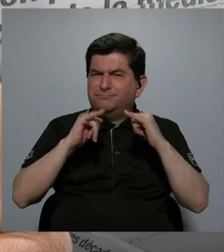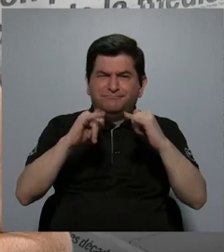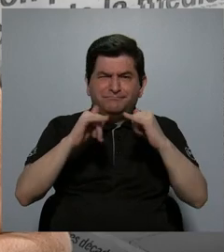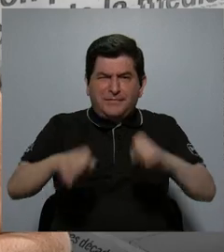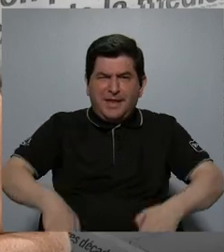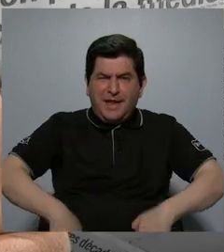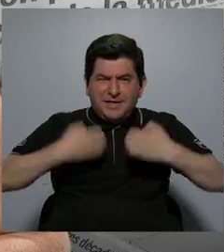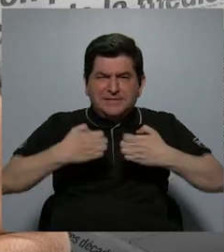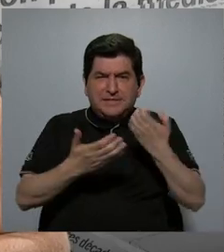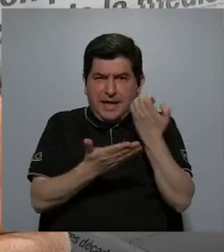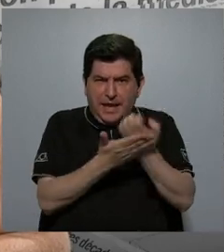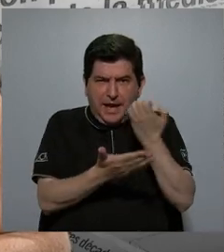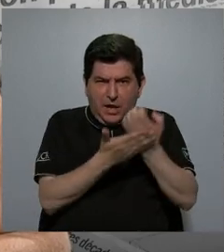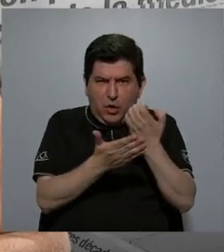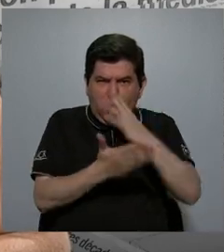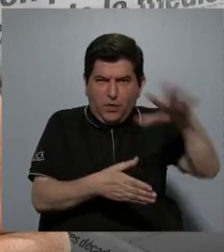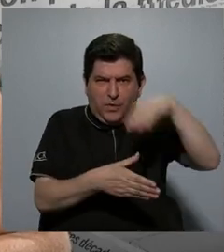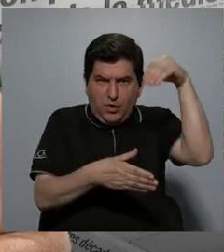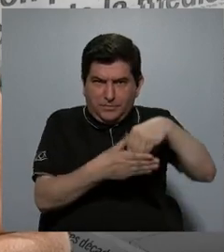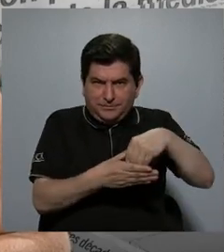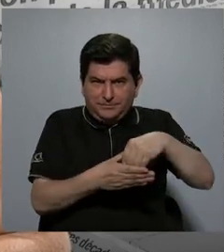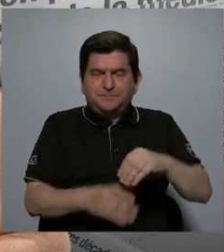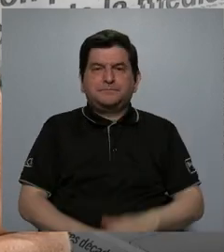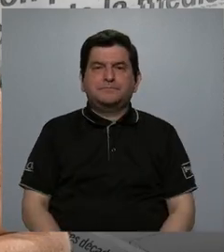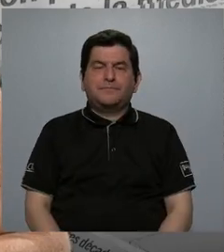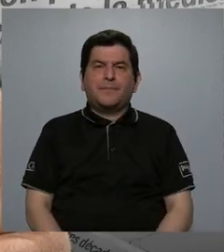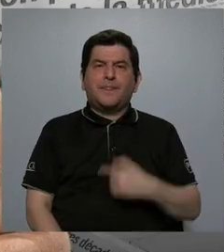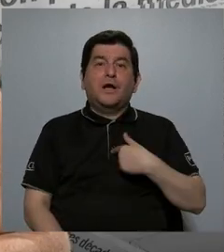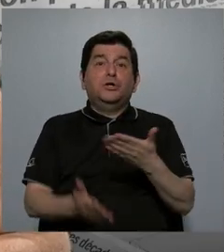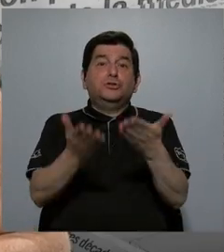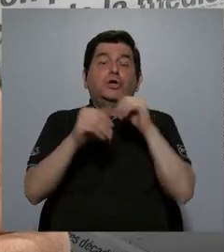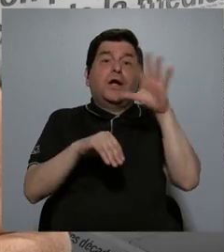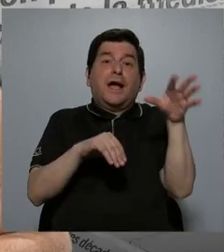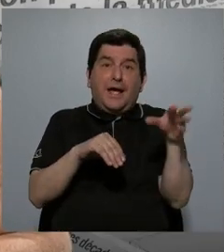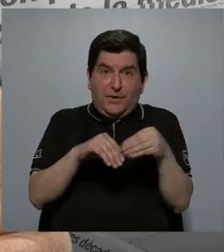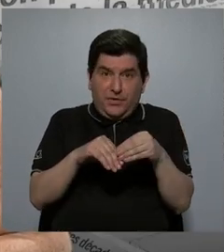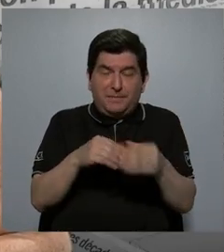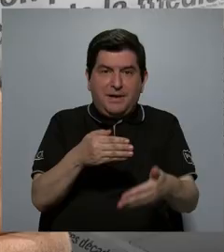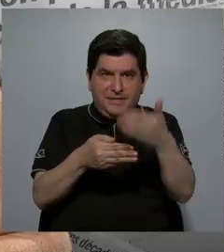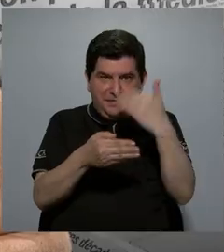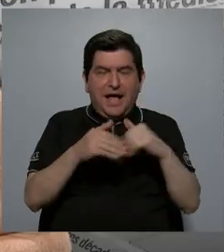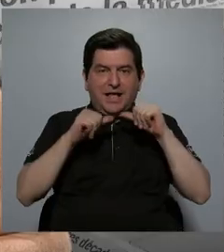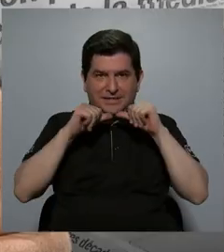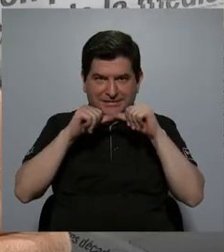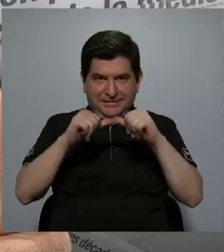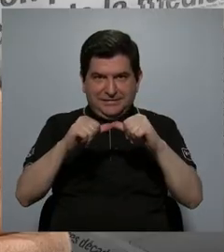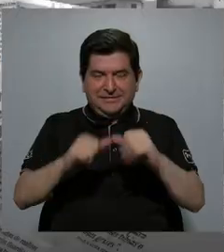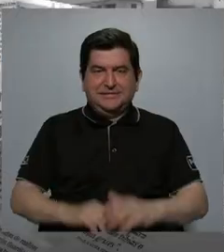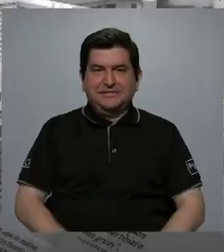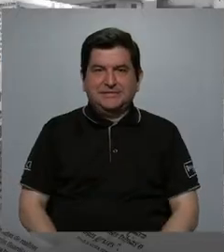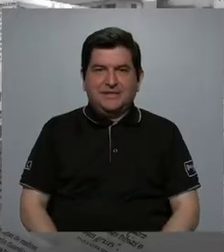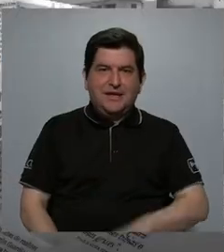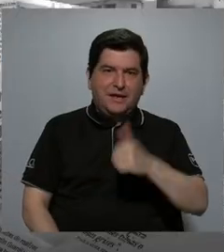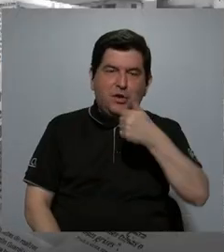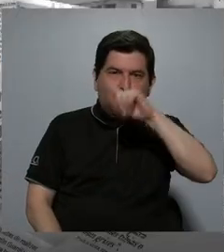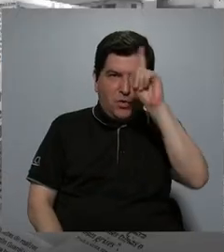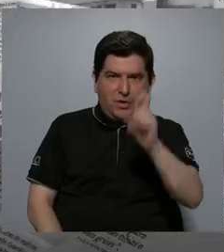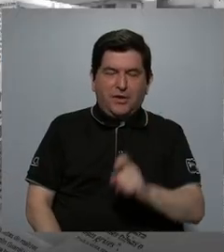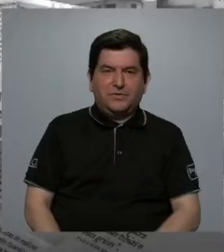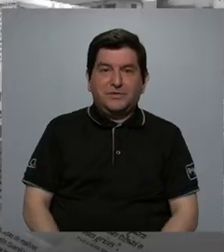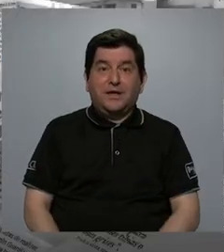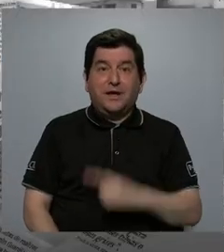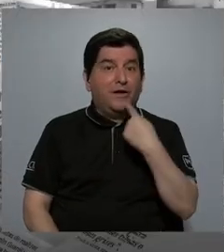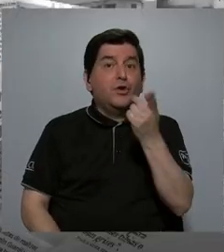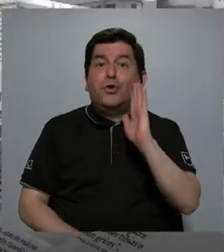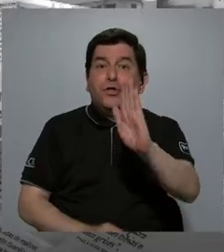existe económica en ese contexto. Mire, yo quiero además, antes de seguir con la otra pregunta, que no